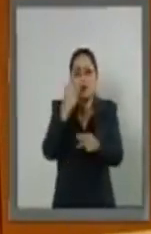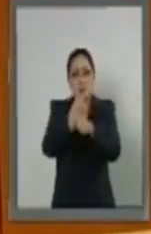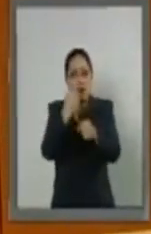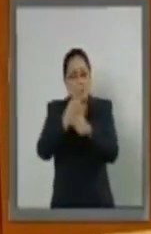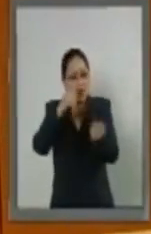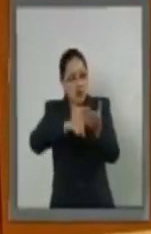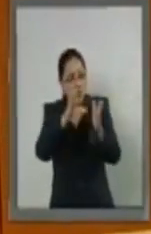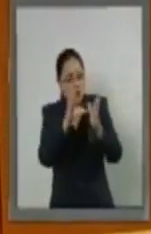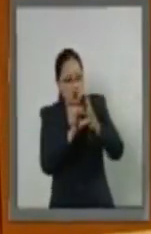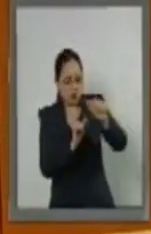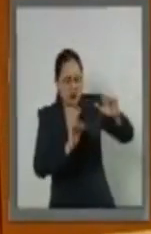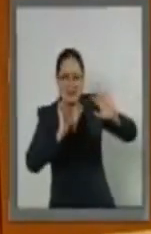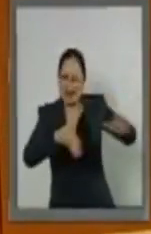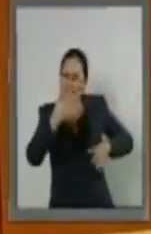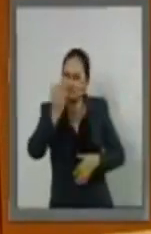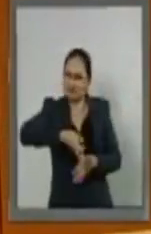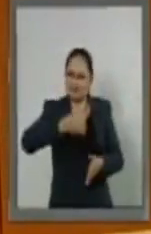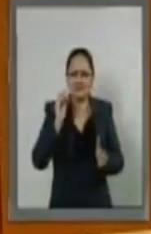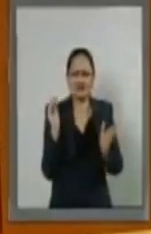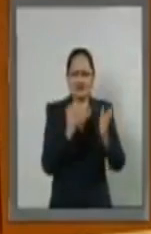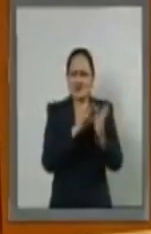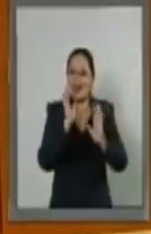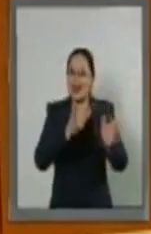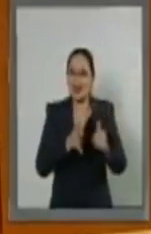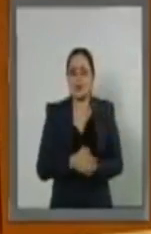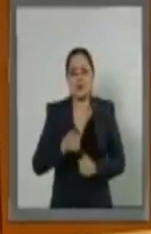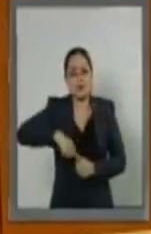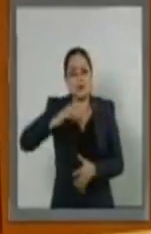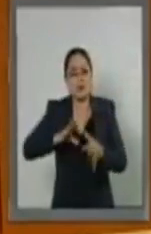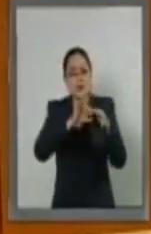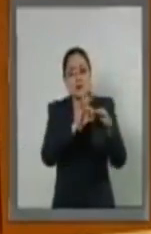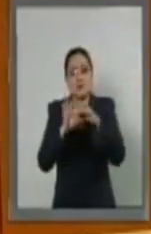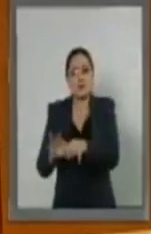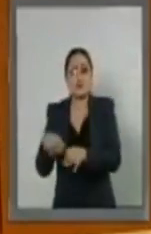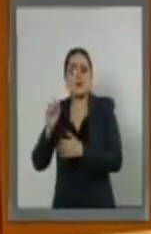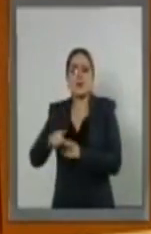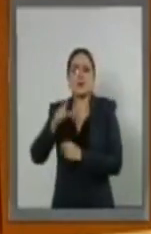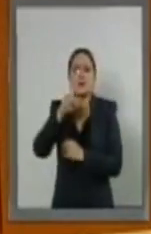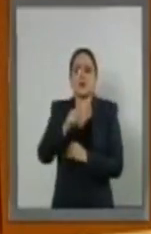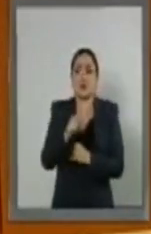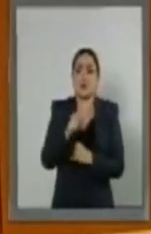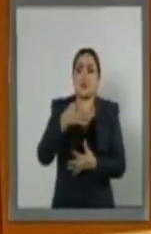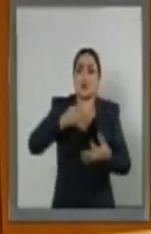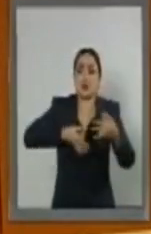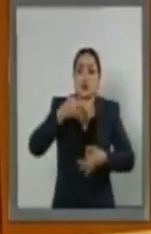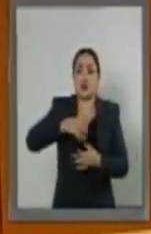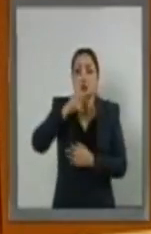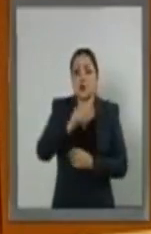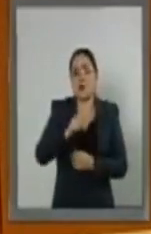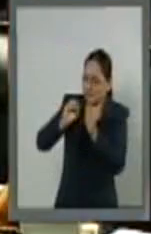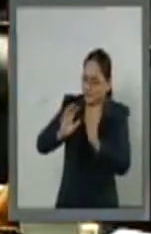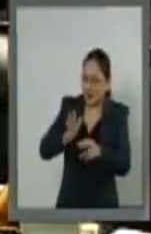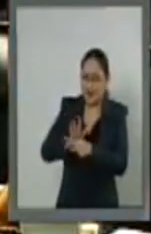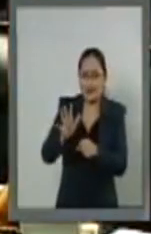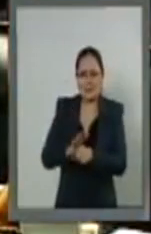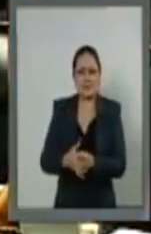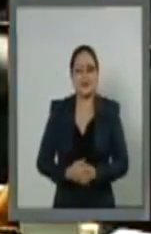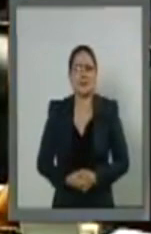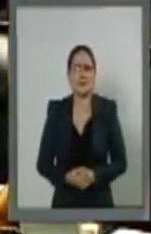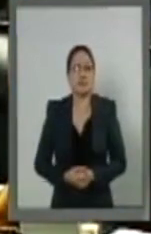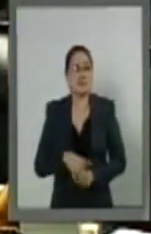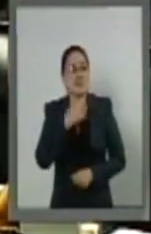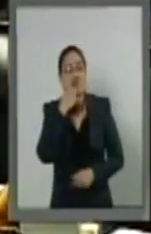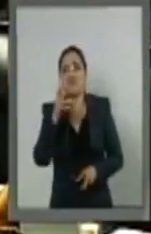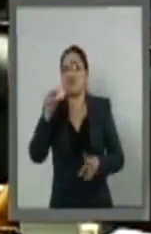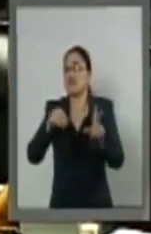constitucional y ha sido avalado por el tribunal electoral de este país. Alegaron que